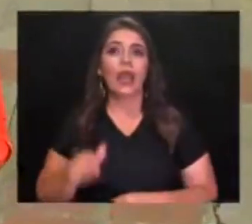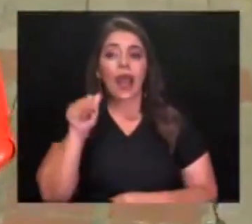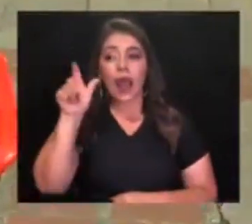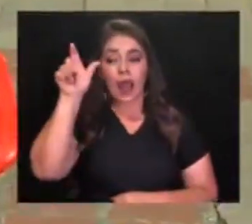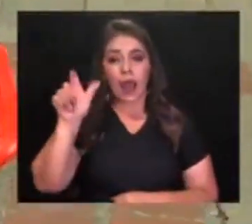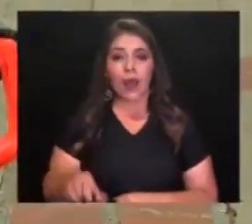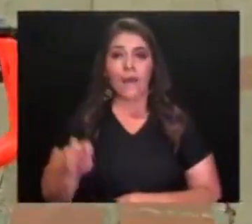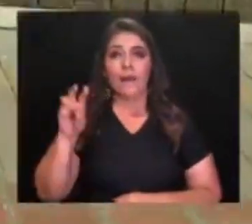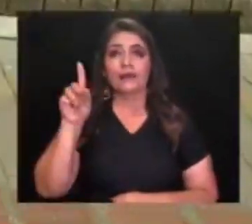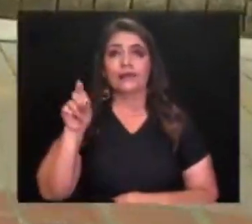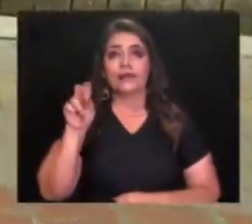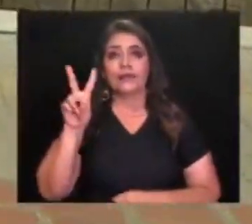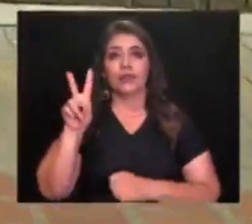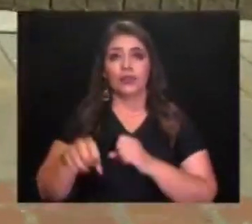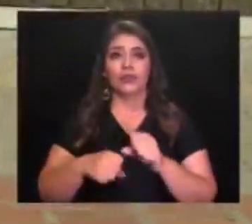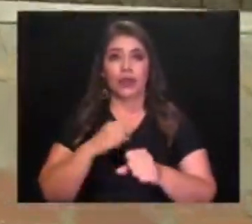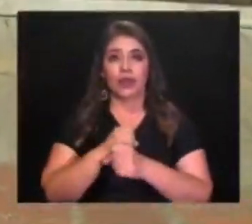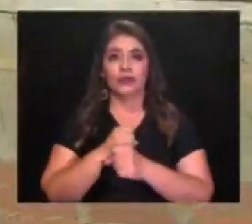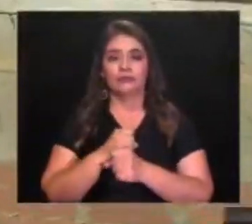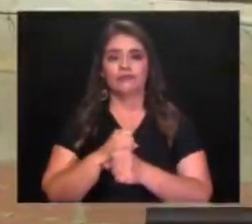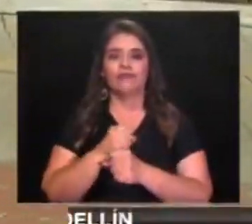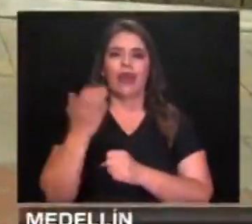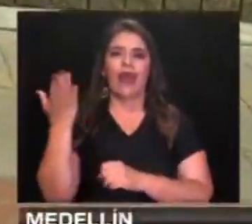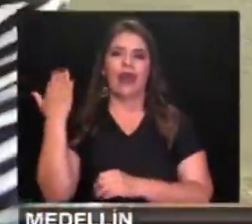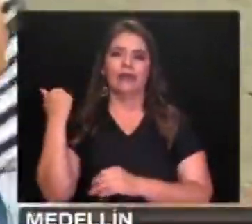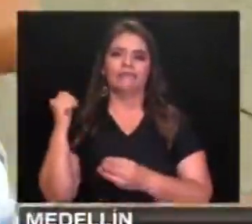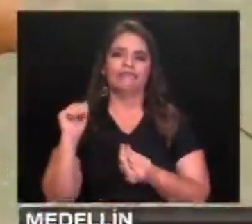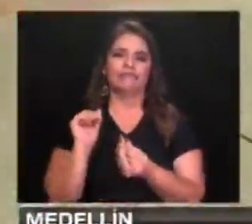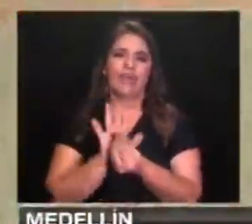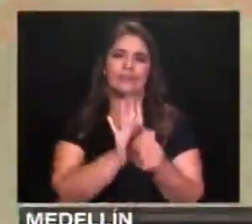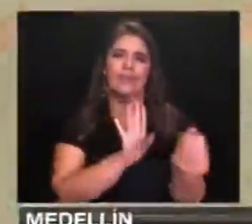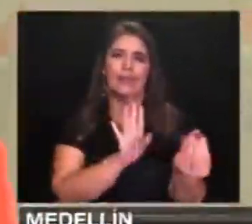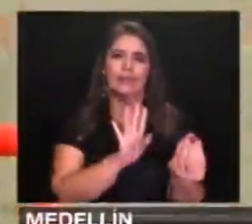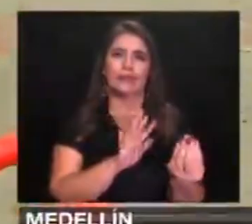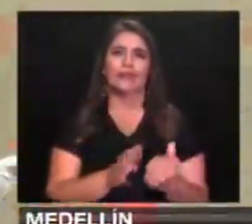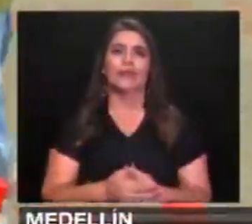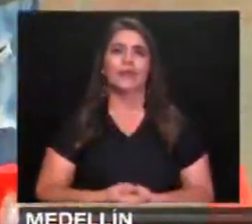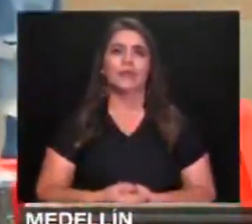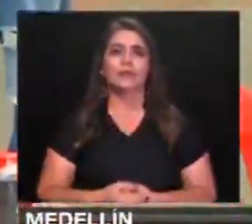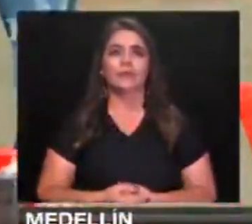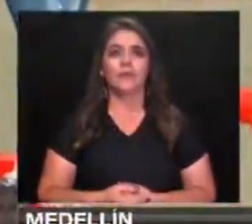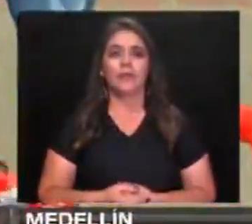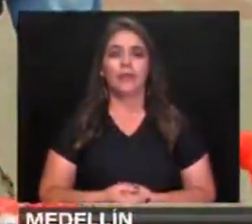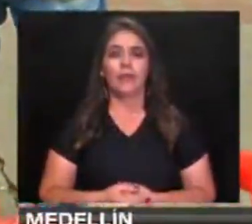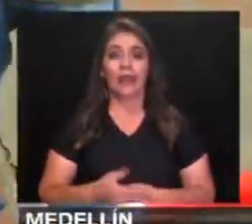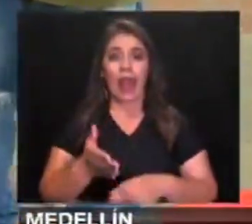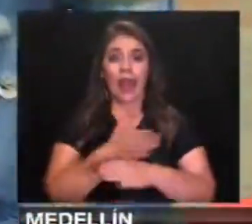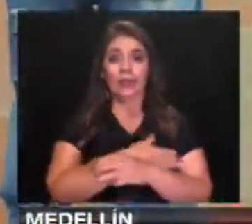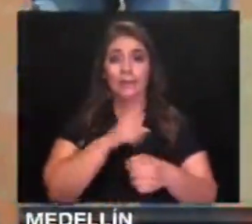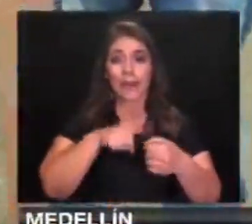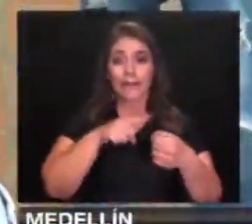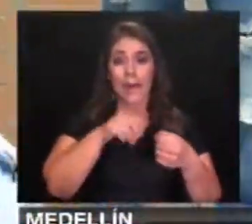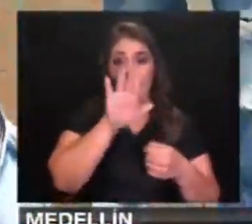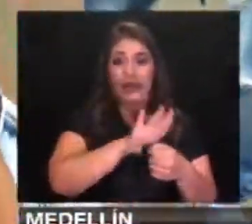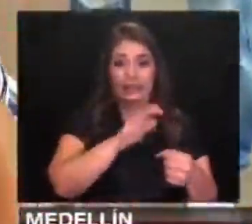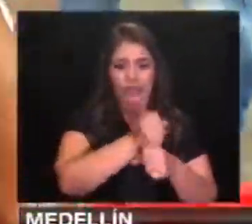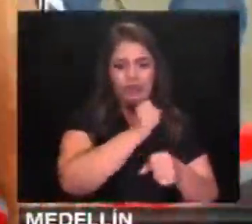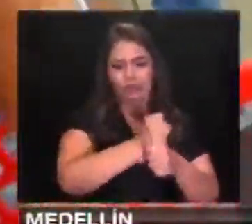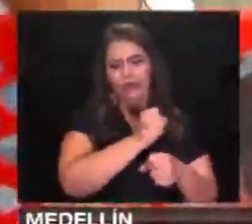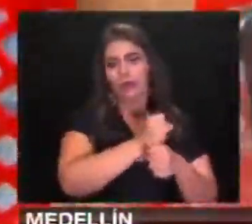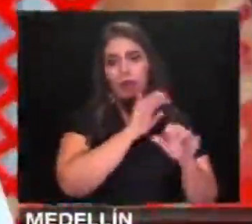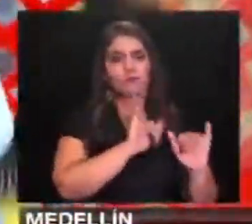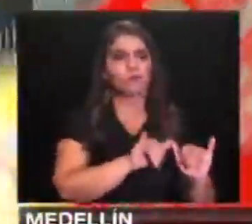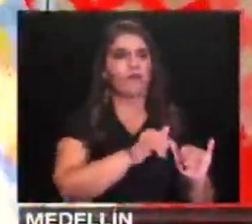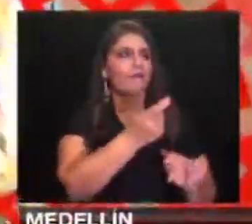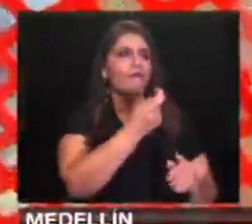Rodríguez tiene 62 años y desplazada por la violencia. Tuvo que vender el puesto de papitas criollas con el que trabajaba desde hace años porque